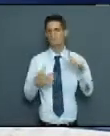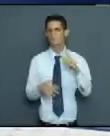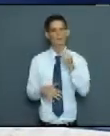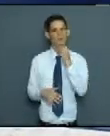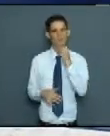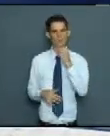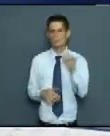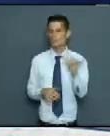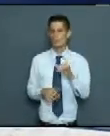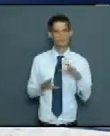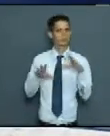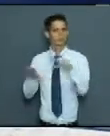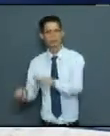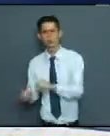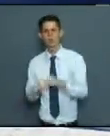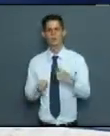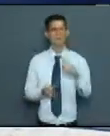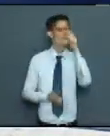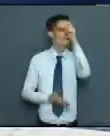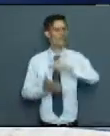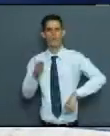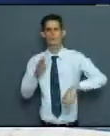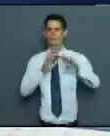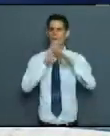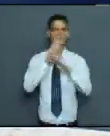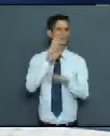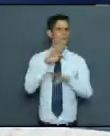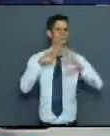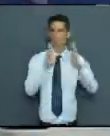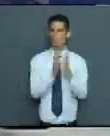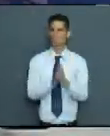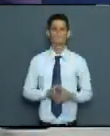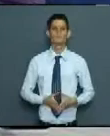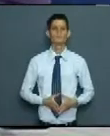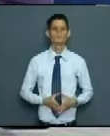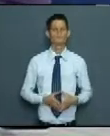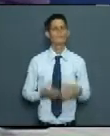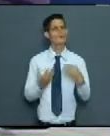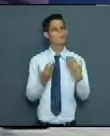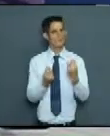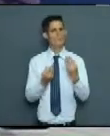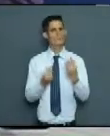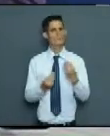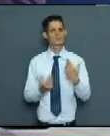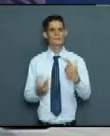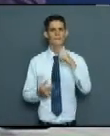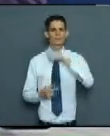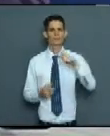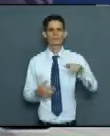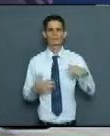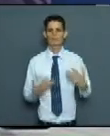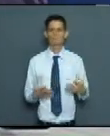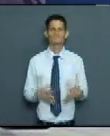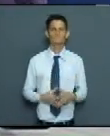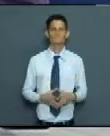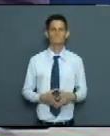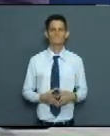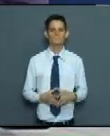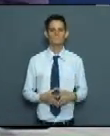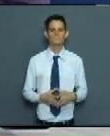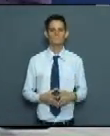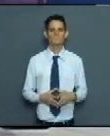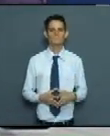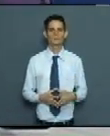le ha decomisado y se le ha aplicado el decreto que lleva. Yo sé que todavía existe mucha impunidad por parte de, sobre todo